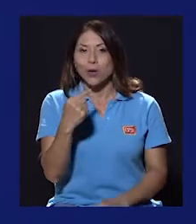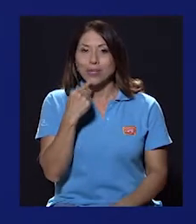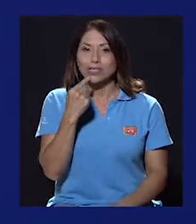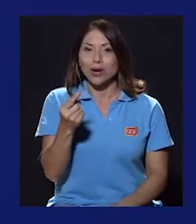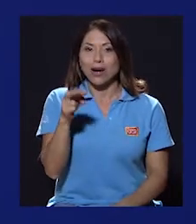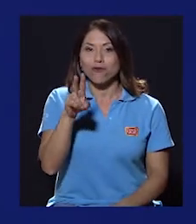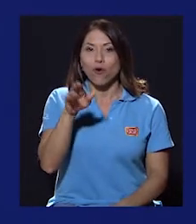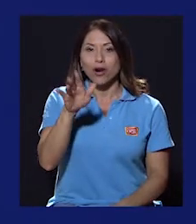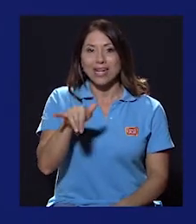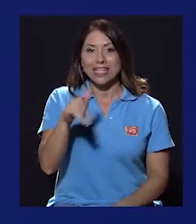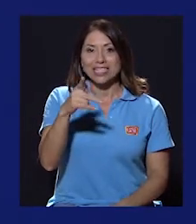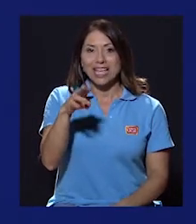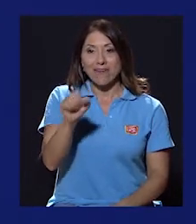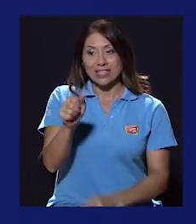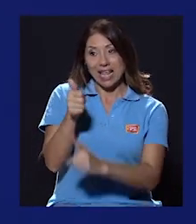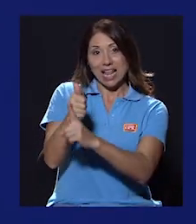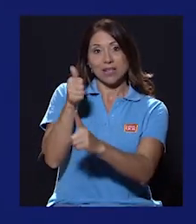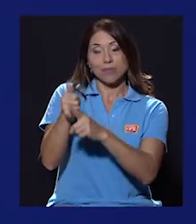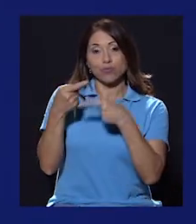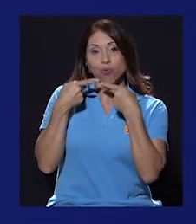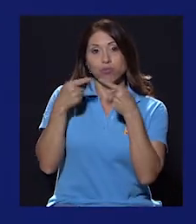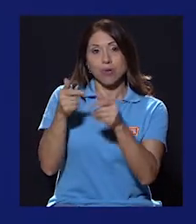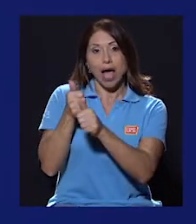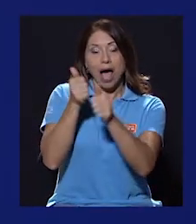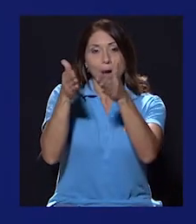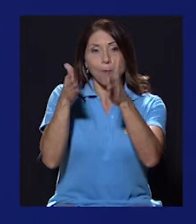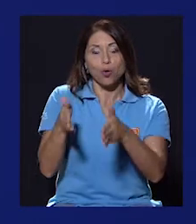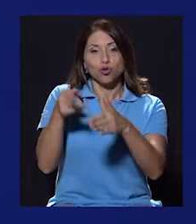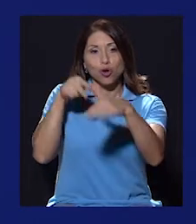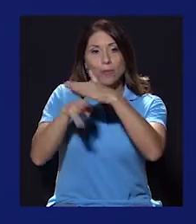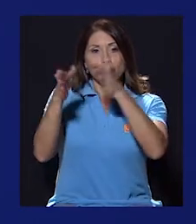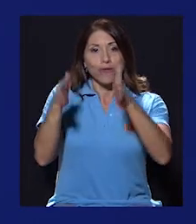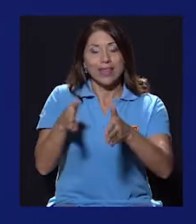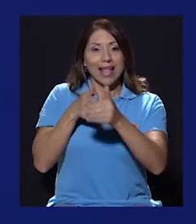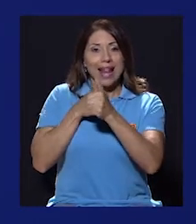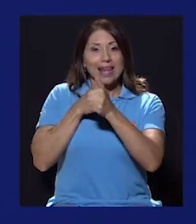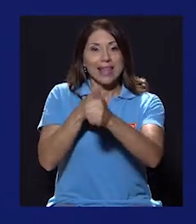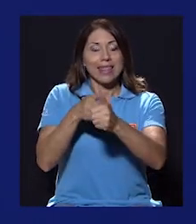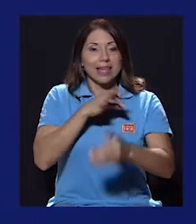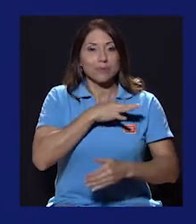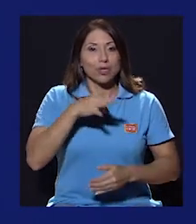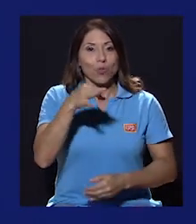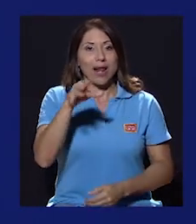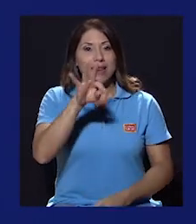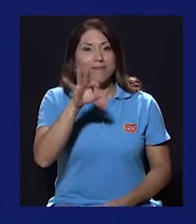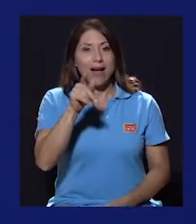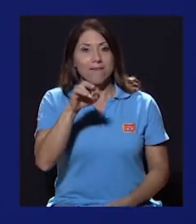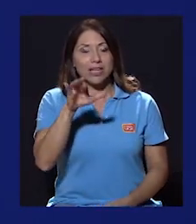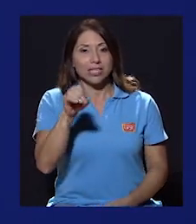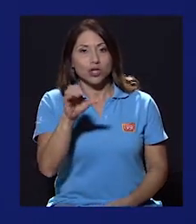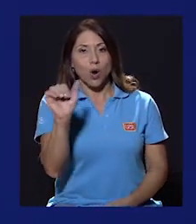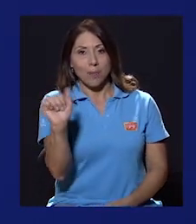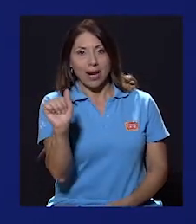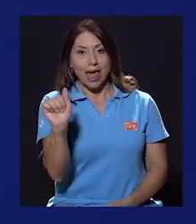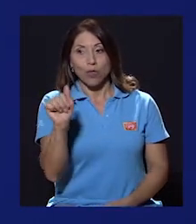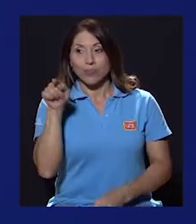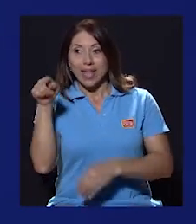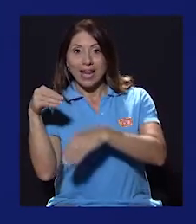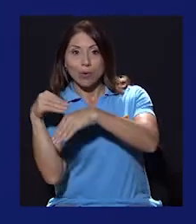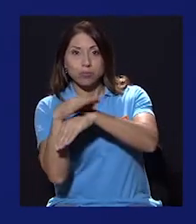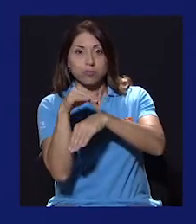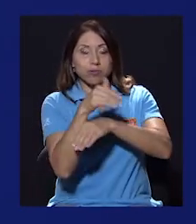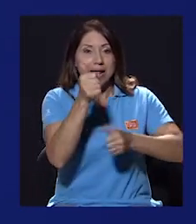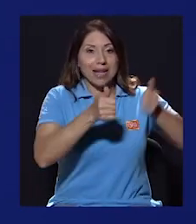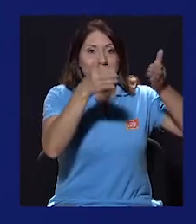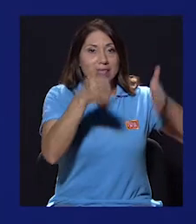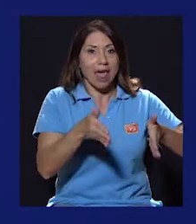a Ronnie Chávez, el autoproclamado apóstol y profeta líder espiritual de Fabricio Alvarado, cuya influencia